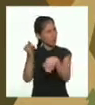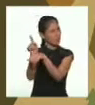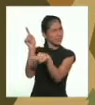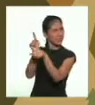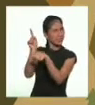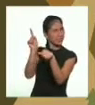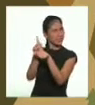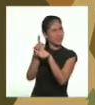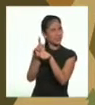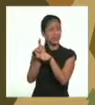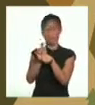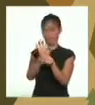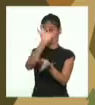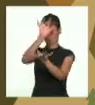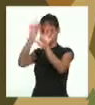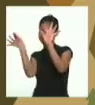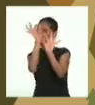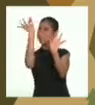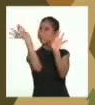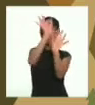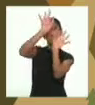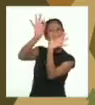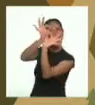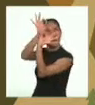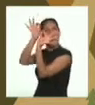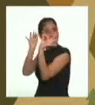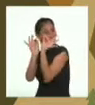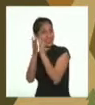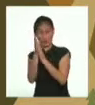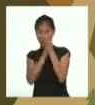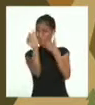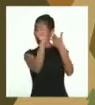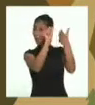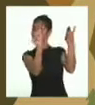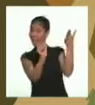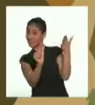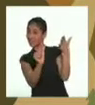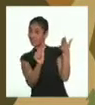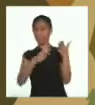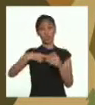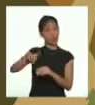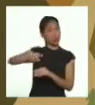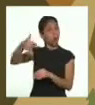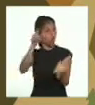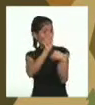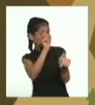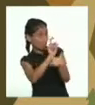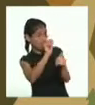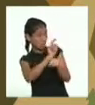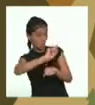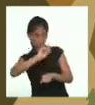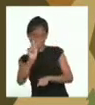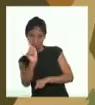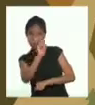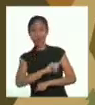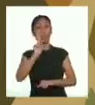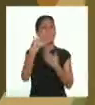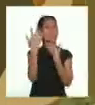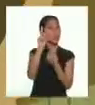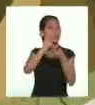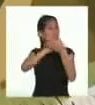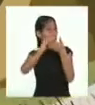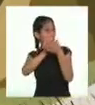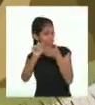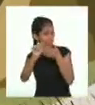Te enseñaré el arte mágico de hilar y tejer. Arte que a nadie debes dar a conocer antes de un